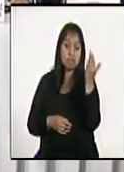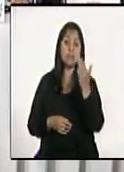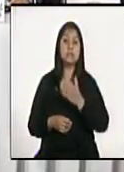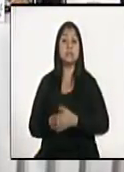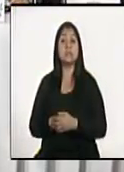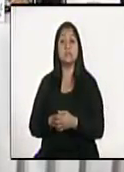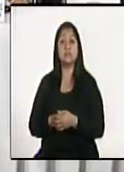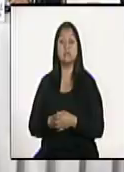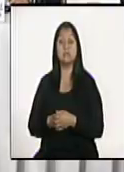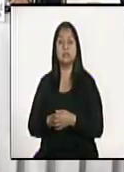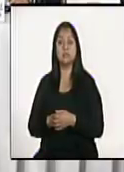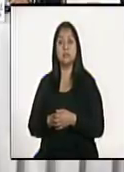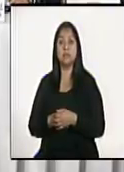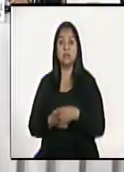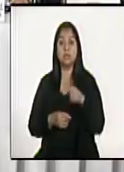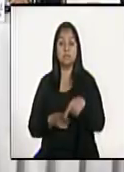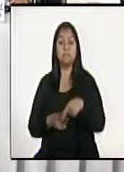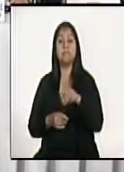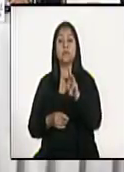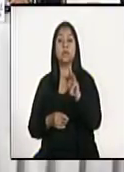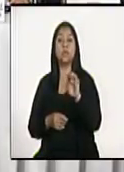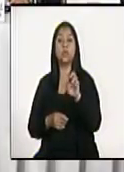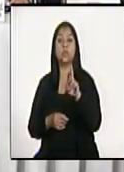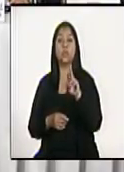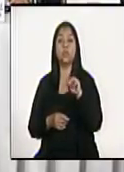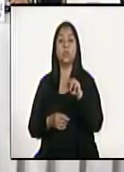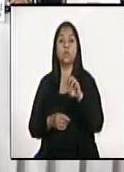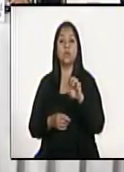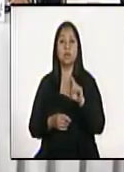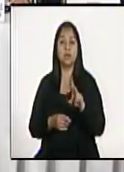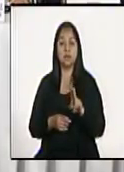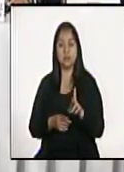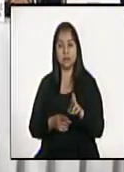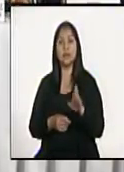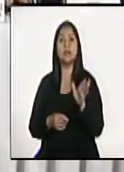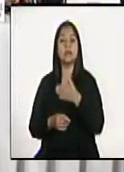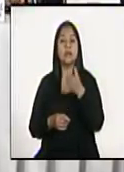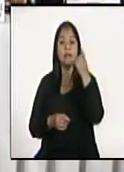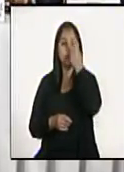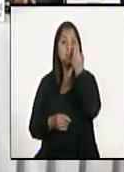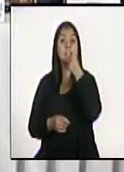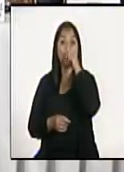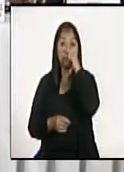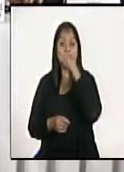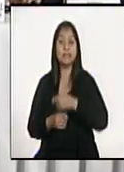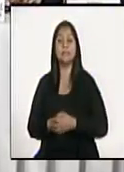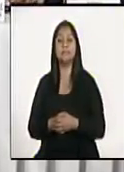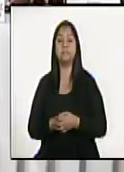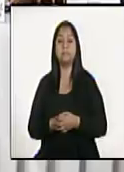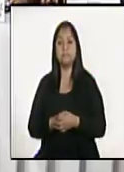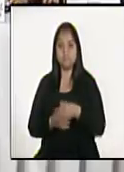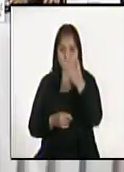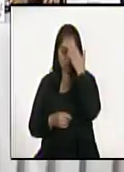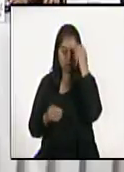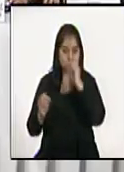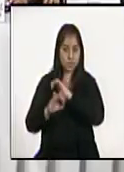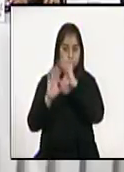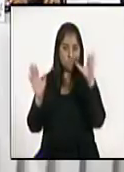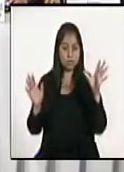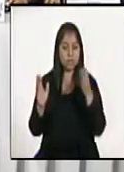Cedemos la palabra al señor Werner Ovalle, superintendente de SAT. Buenos días, señor presidente.